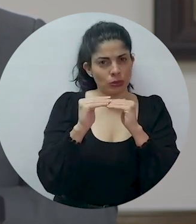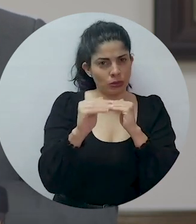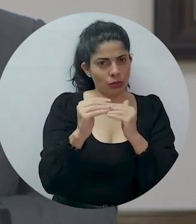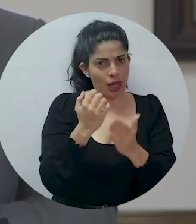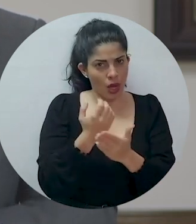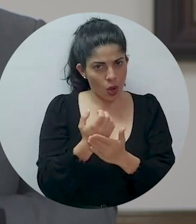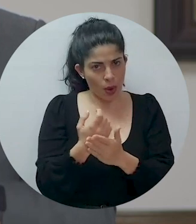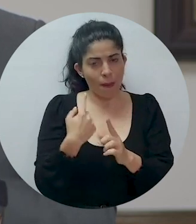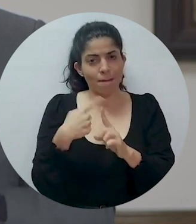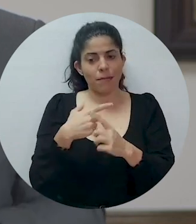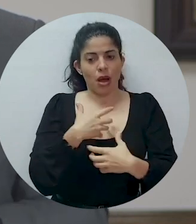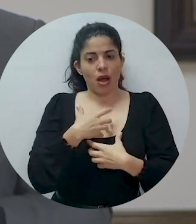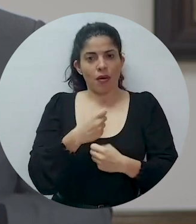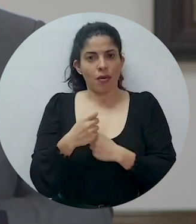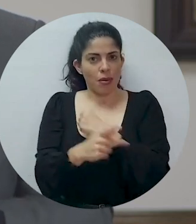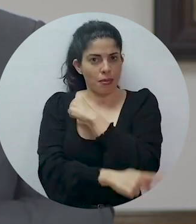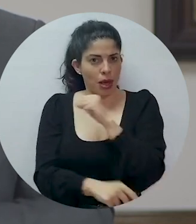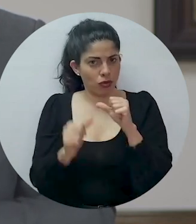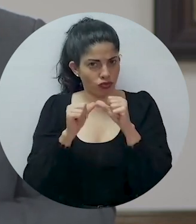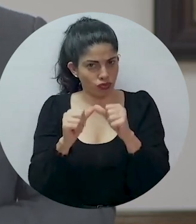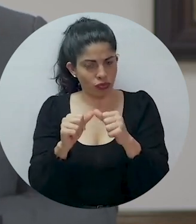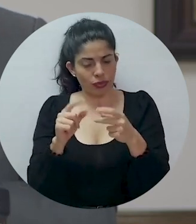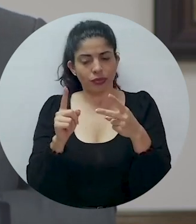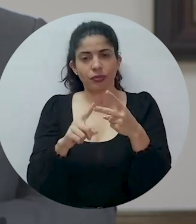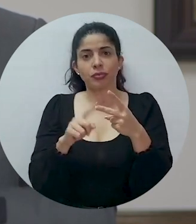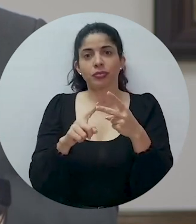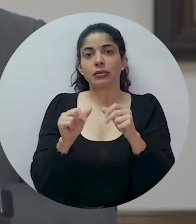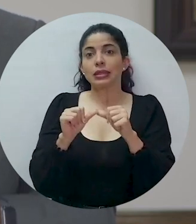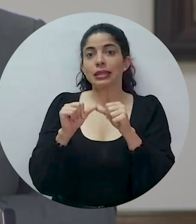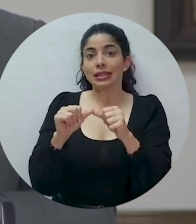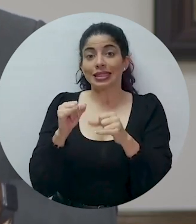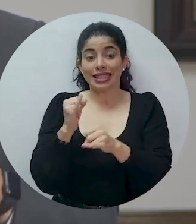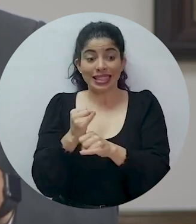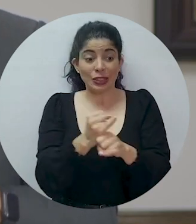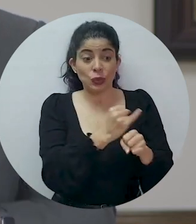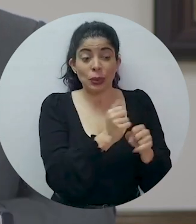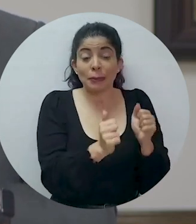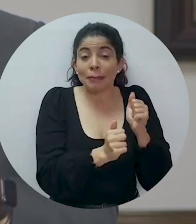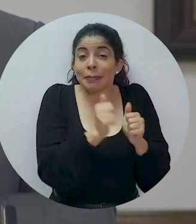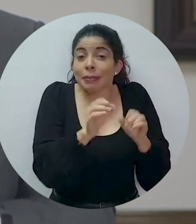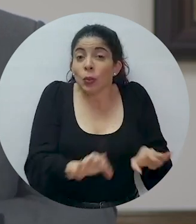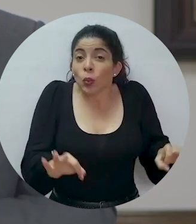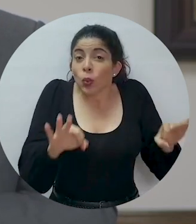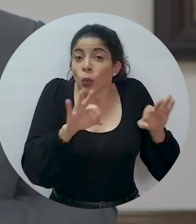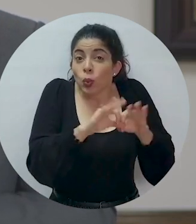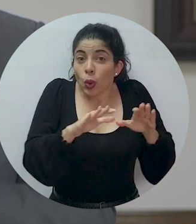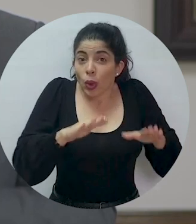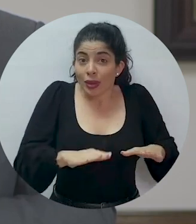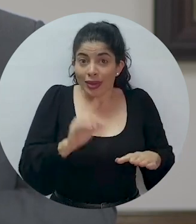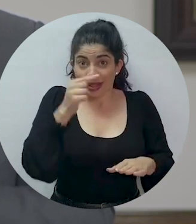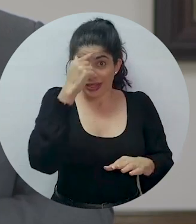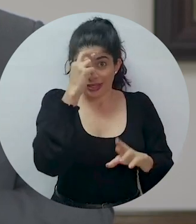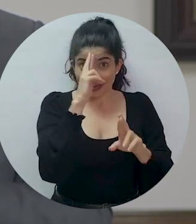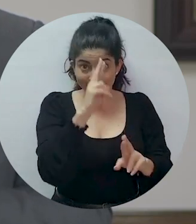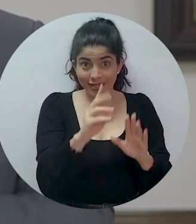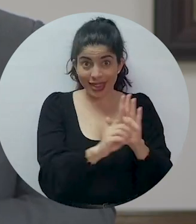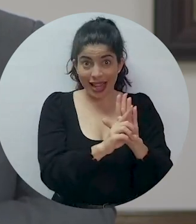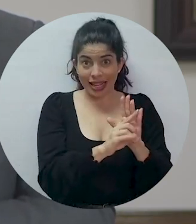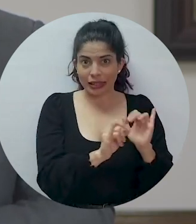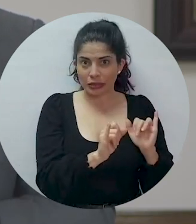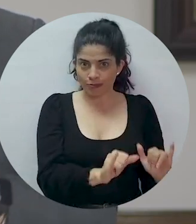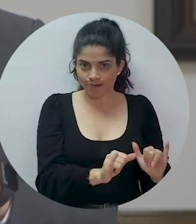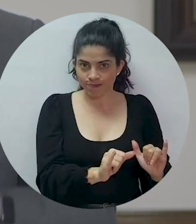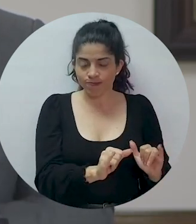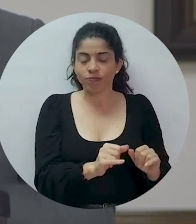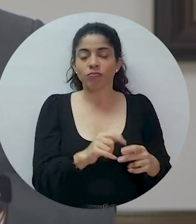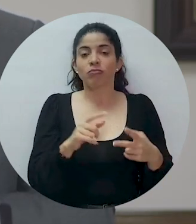estabilidad económica y la confianza en el país. Mantener vigentes las instituciones vitales de nuestro Estado Social de Derecho.